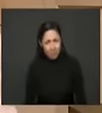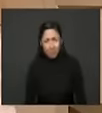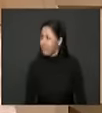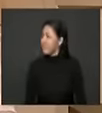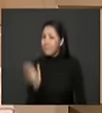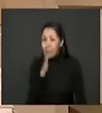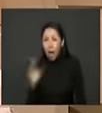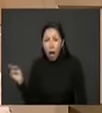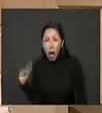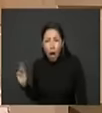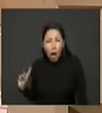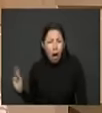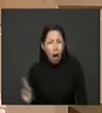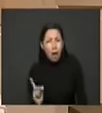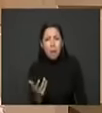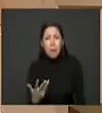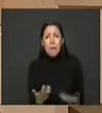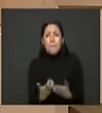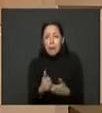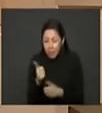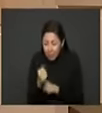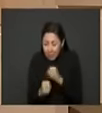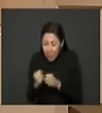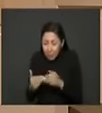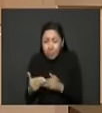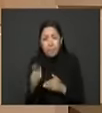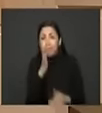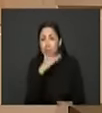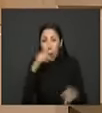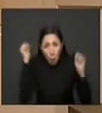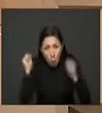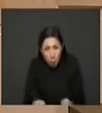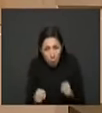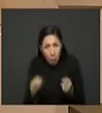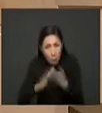sabido hacer en 100 años en los próximos 10, pues va a fracasar la paz.